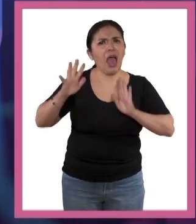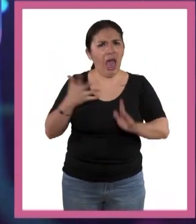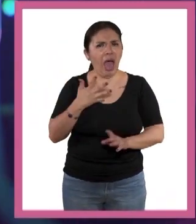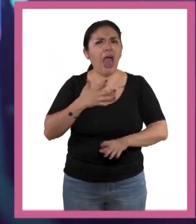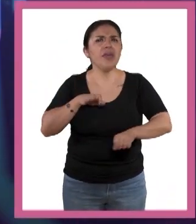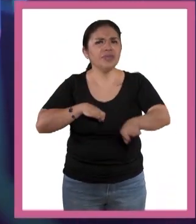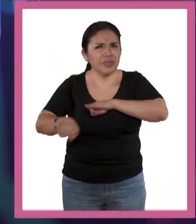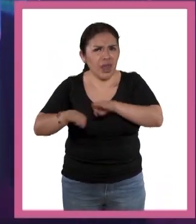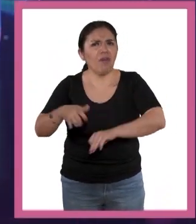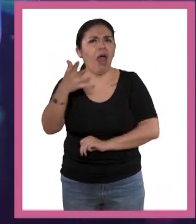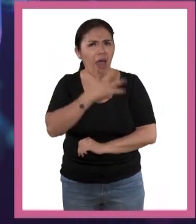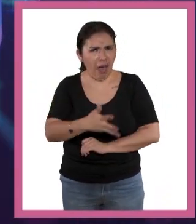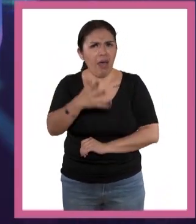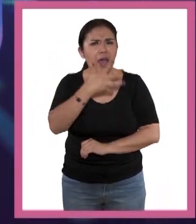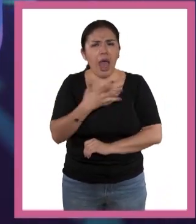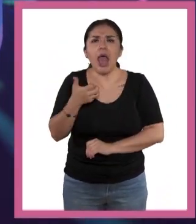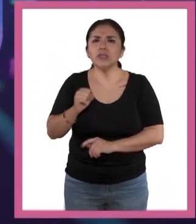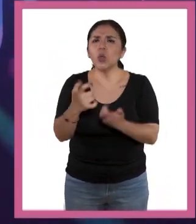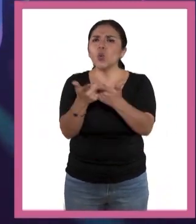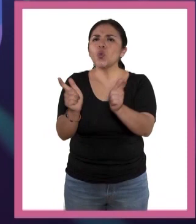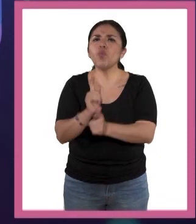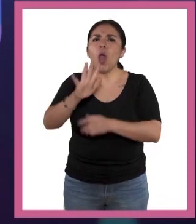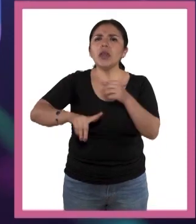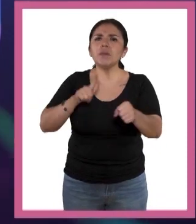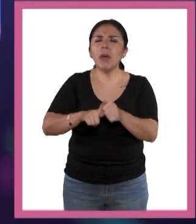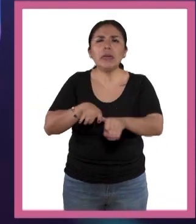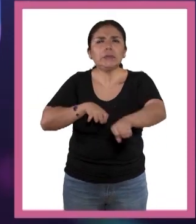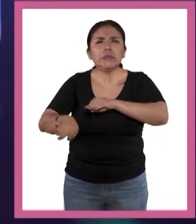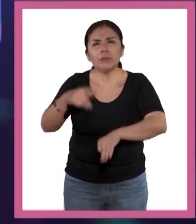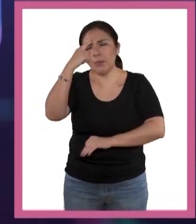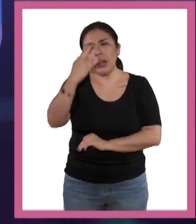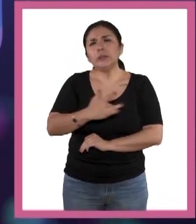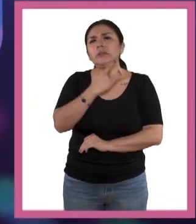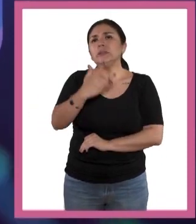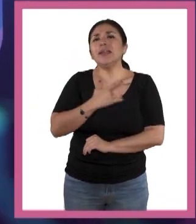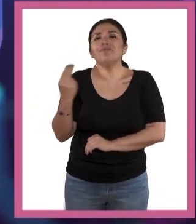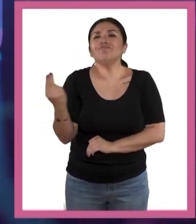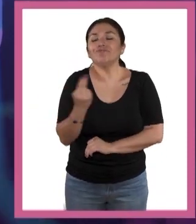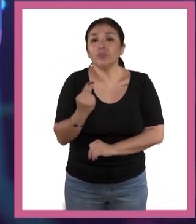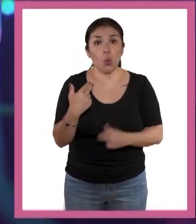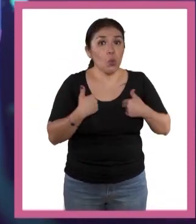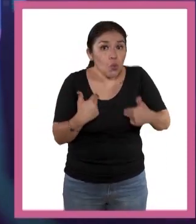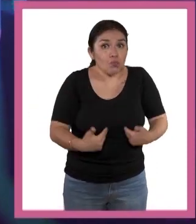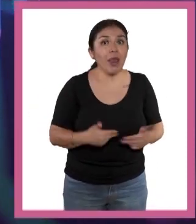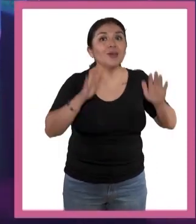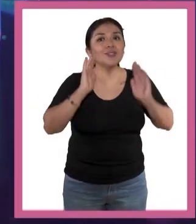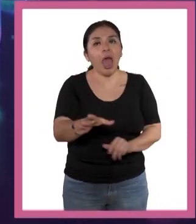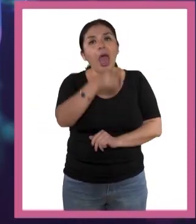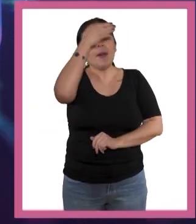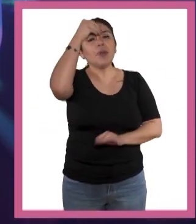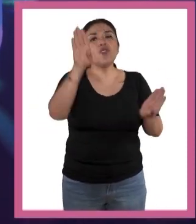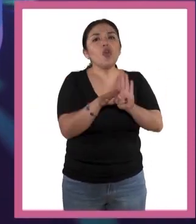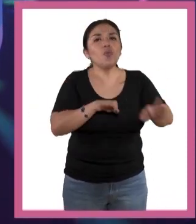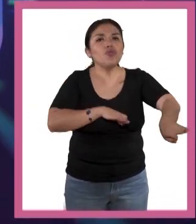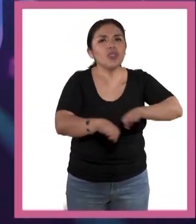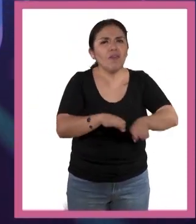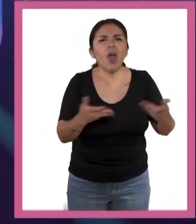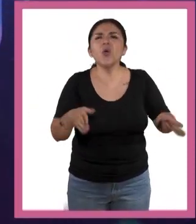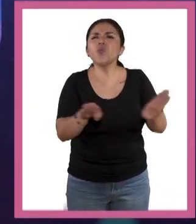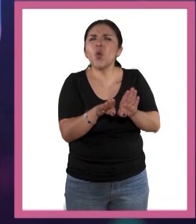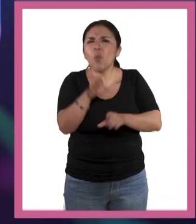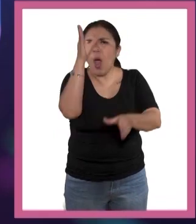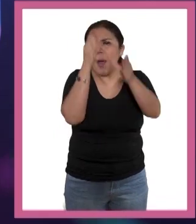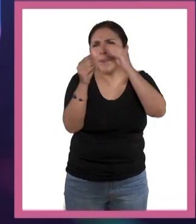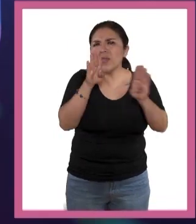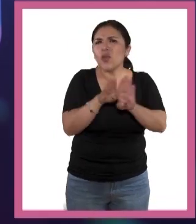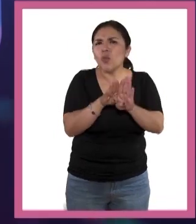muchos grupos animales existen. Muchos animales trabajan solamente por instinto. Los humanos aprendemos a trabajar. Cómo es que aprendemos o